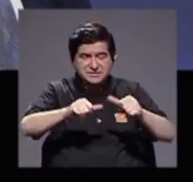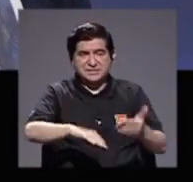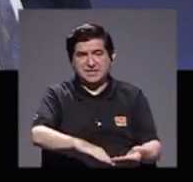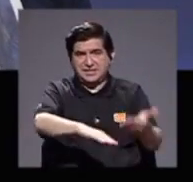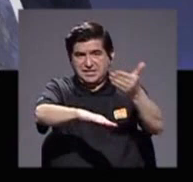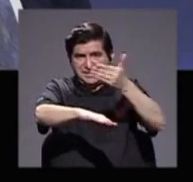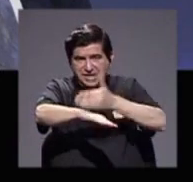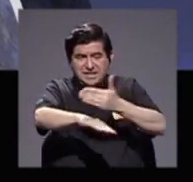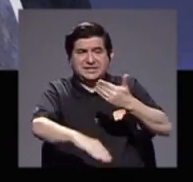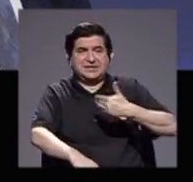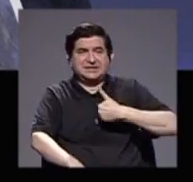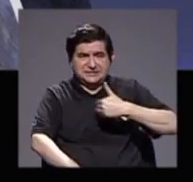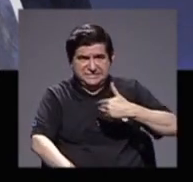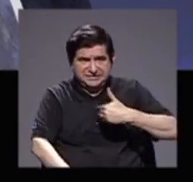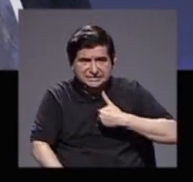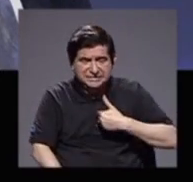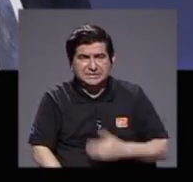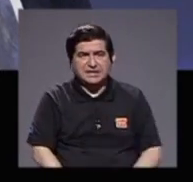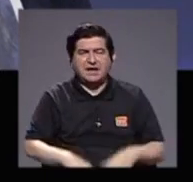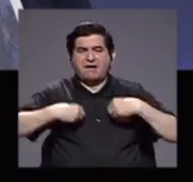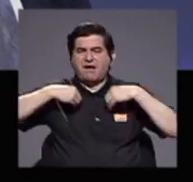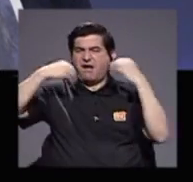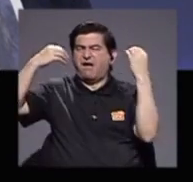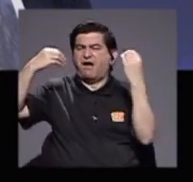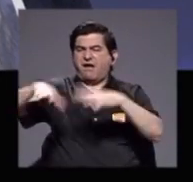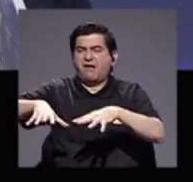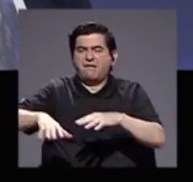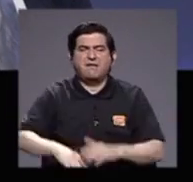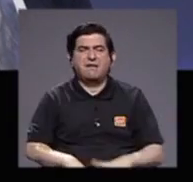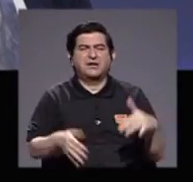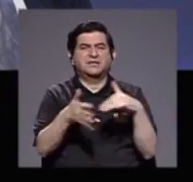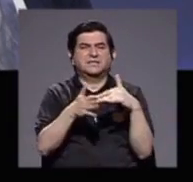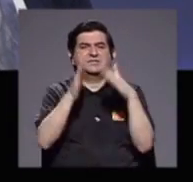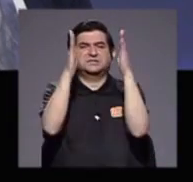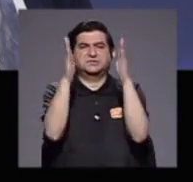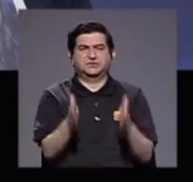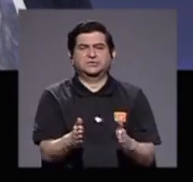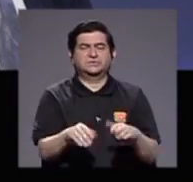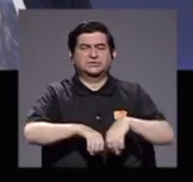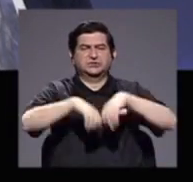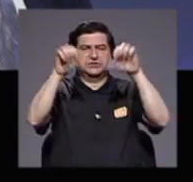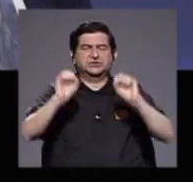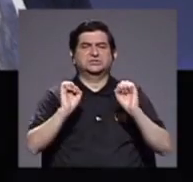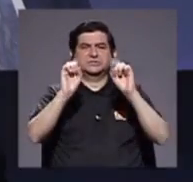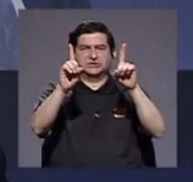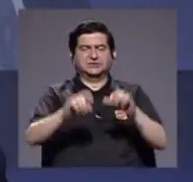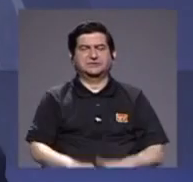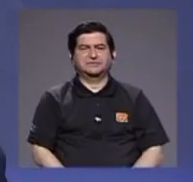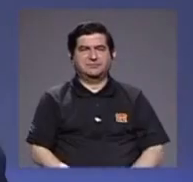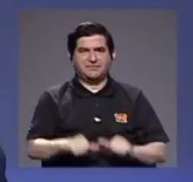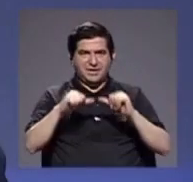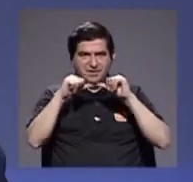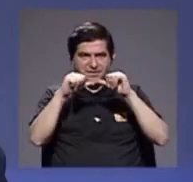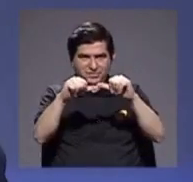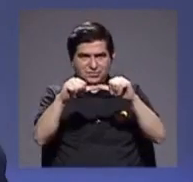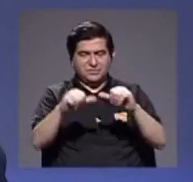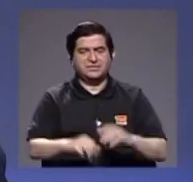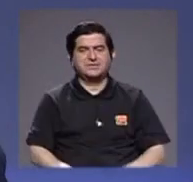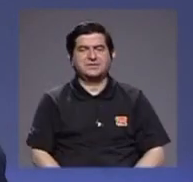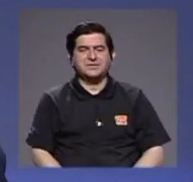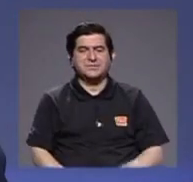tener un gran abandono de estudiantes del sistema educativo. Continuamos, doña Isabel,